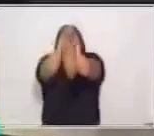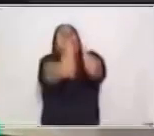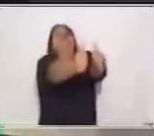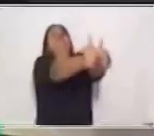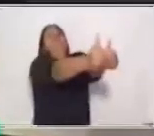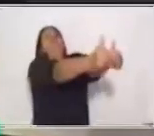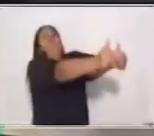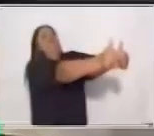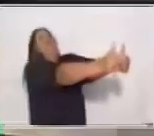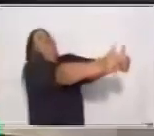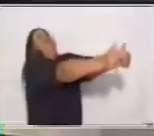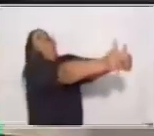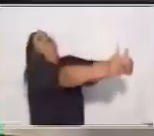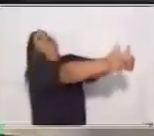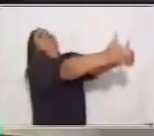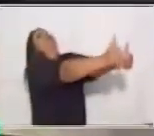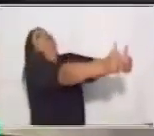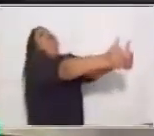hacia atrás.